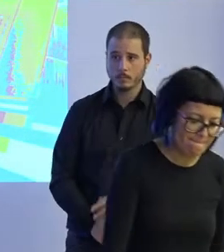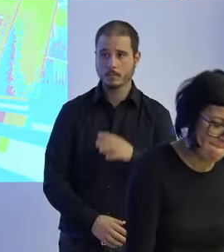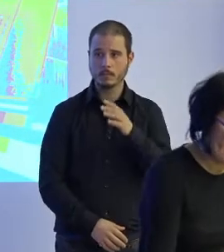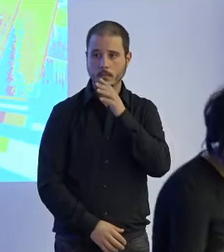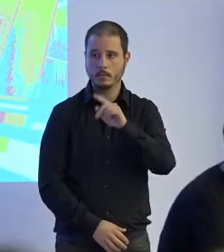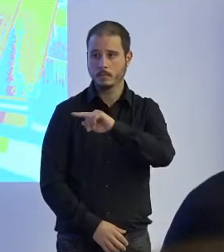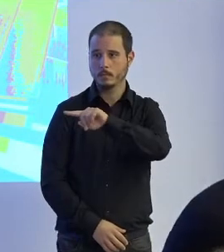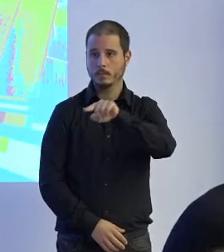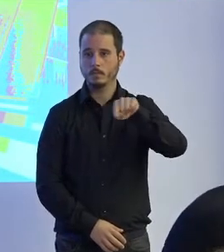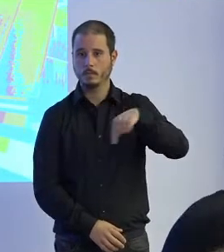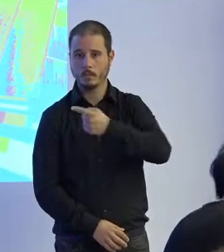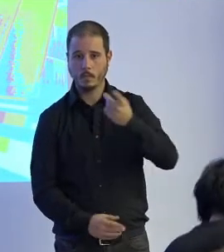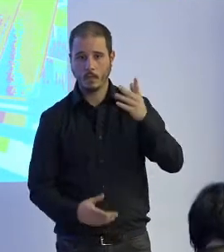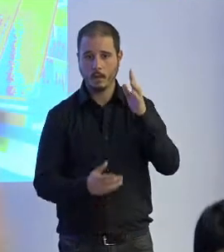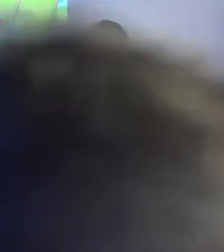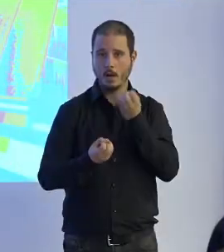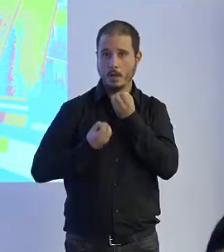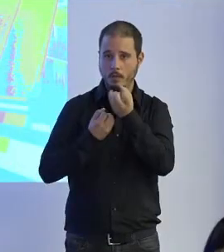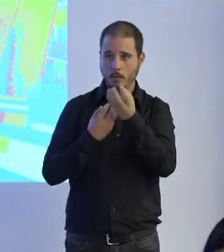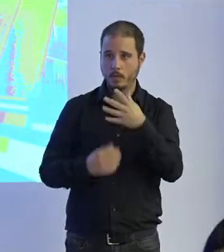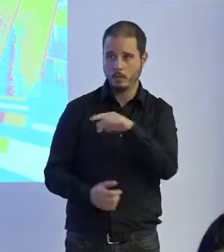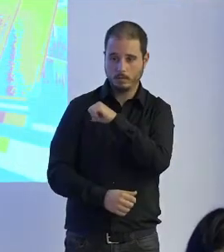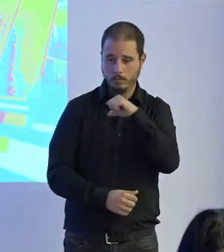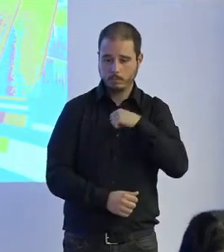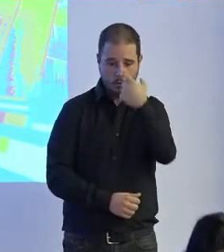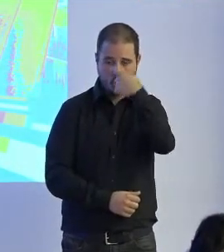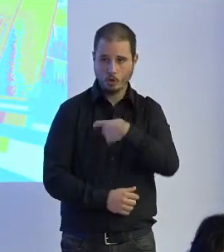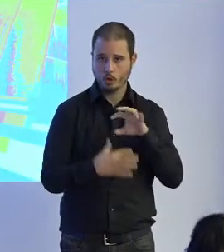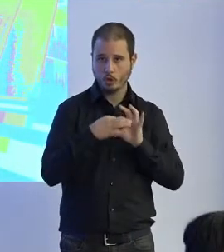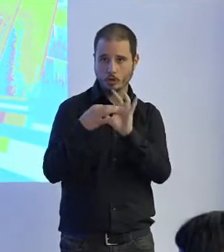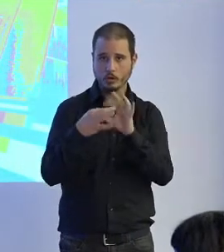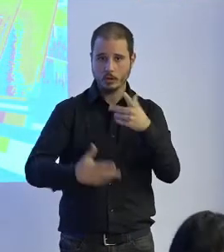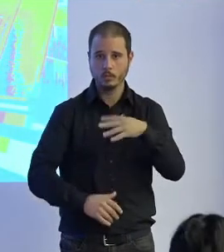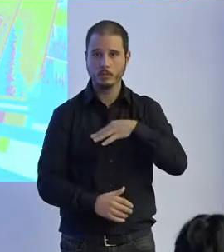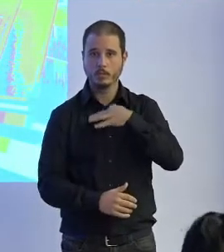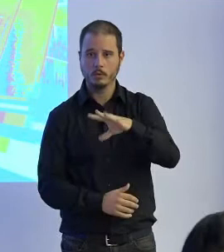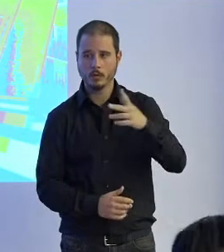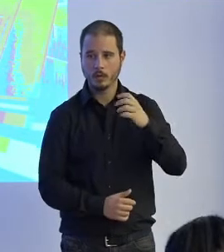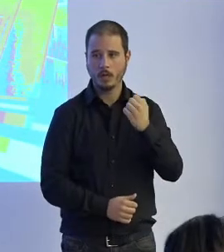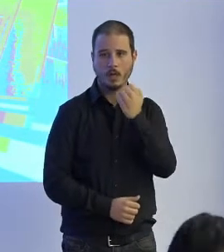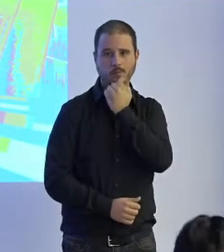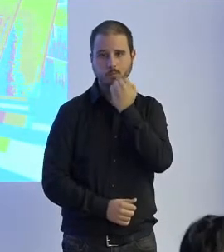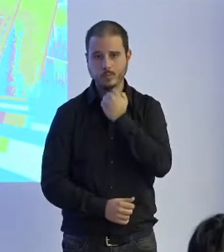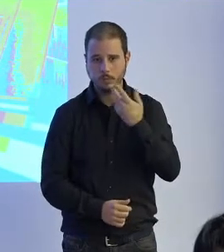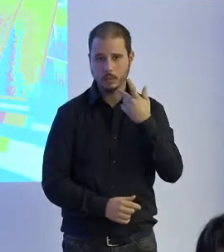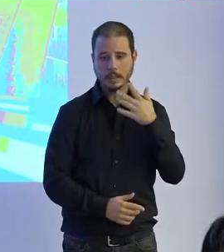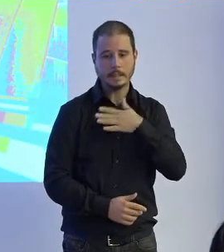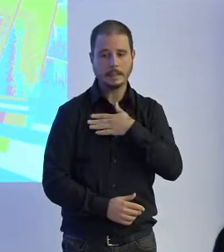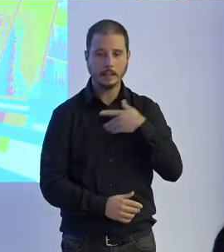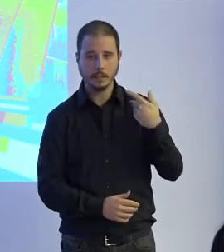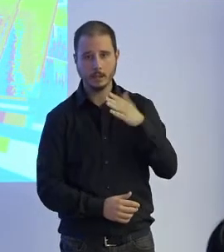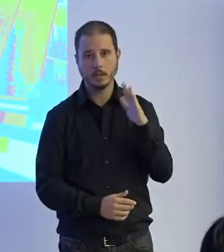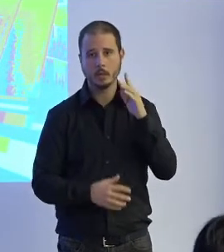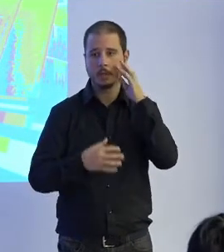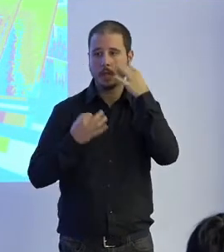esa información personal somos nosotros y por lo tanto se pueden estar vulnerando intencionada o no intencionadamente nuestros